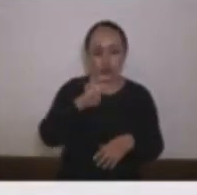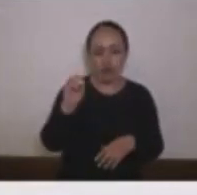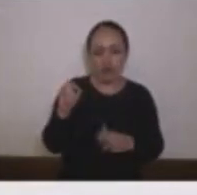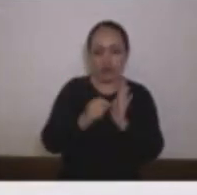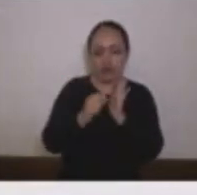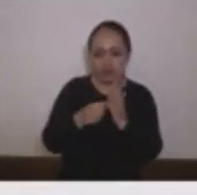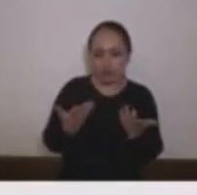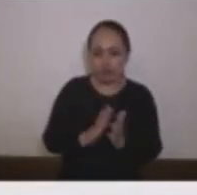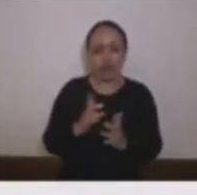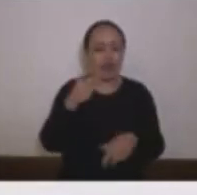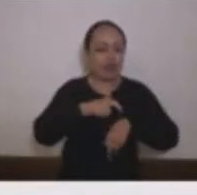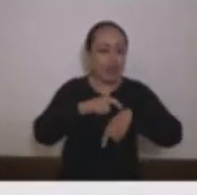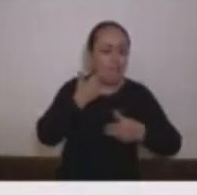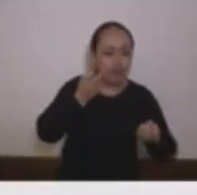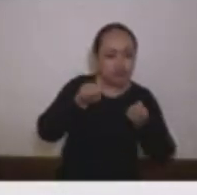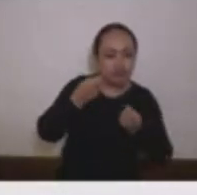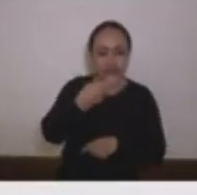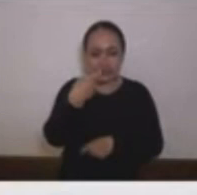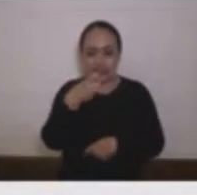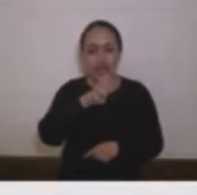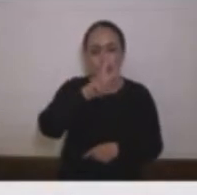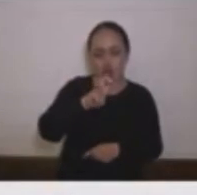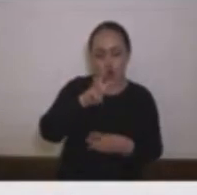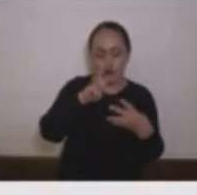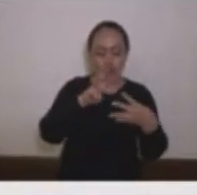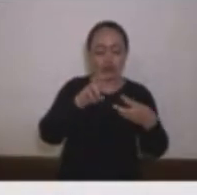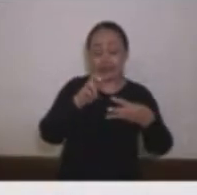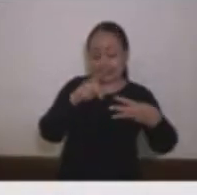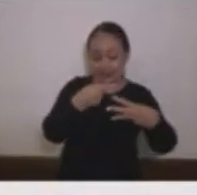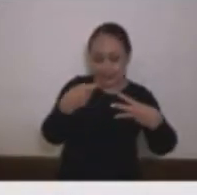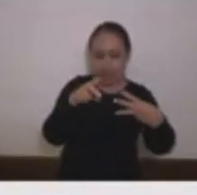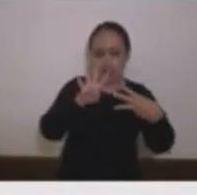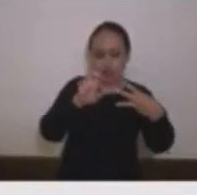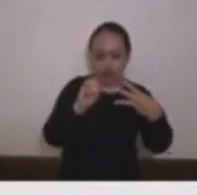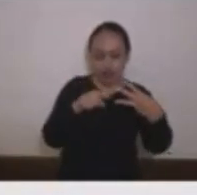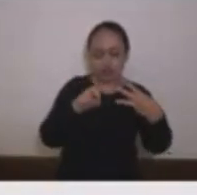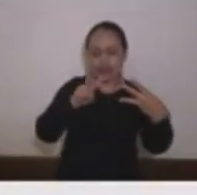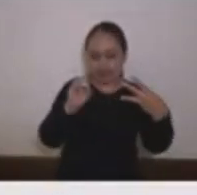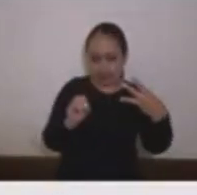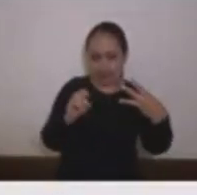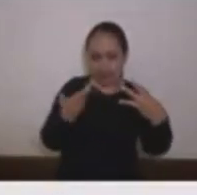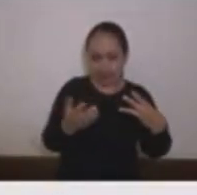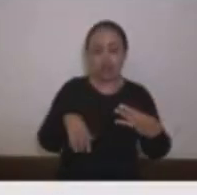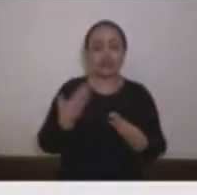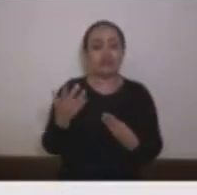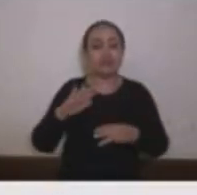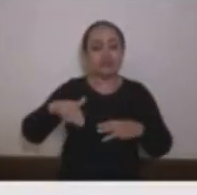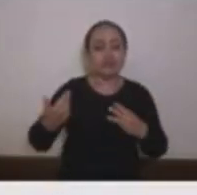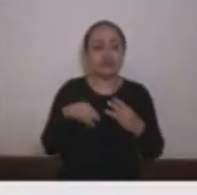90 y 70 respectivamente escala de sinceridad 78, 78 y 68 puntos